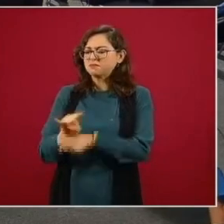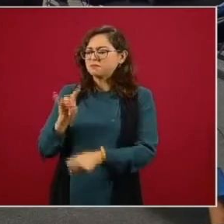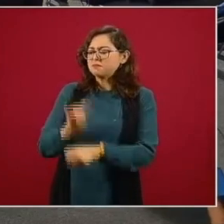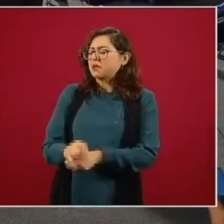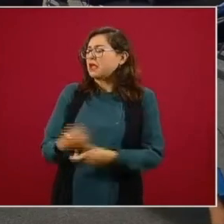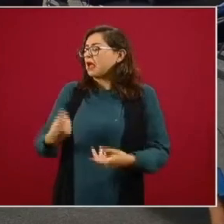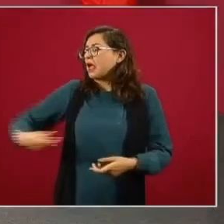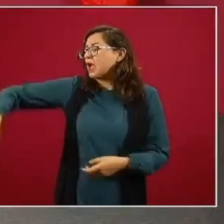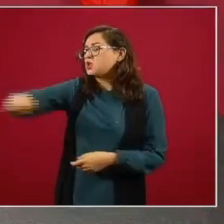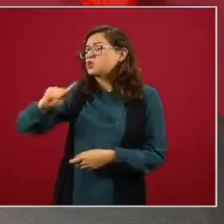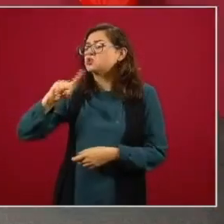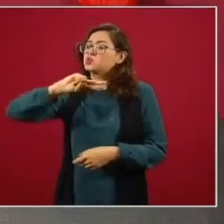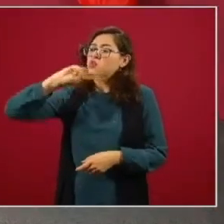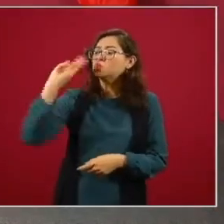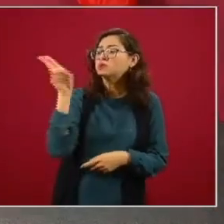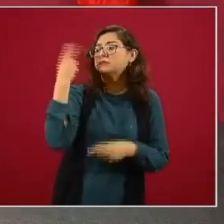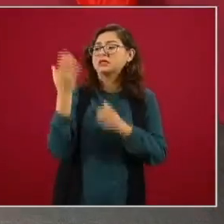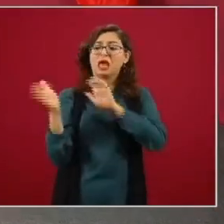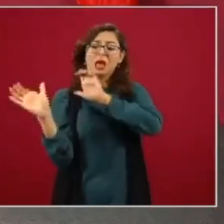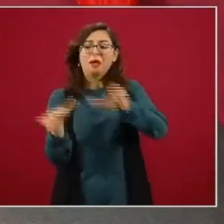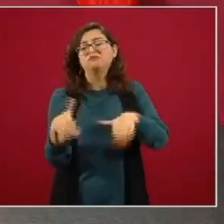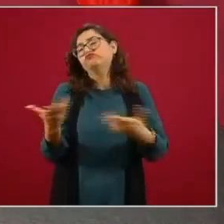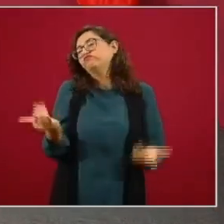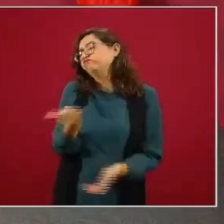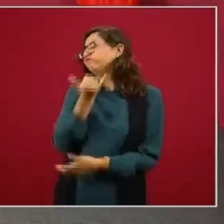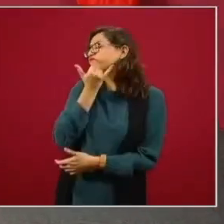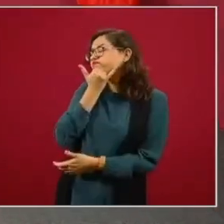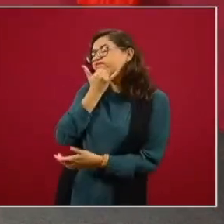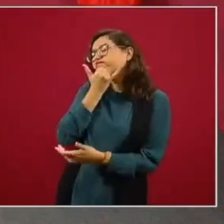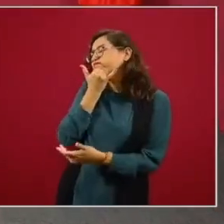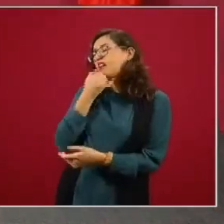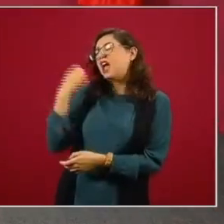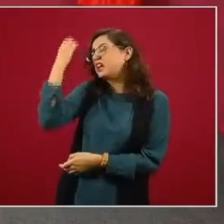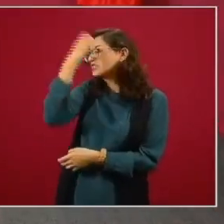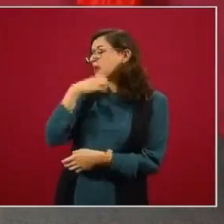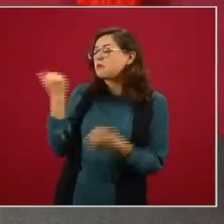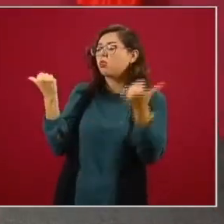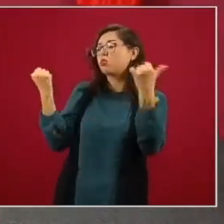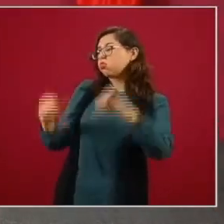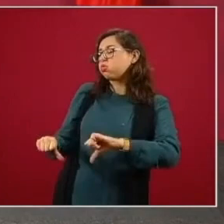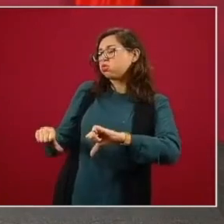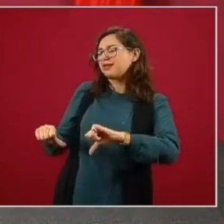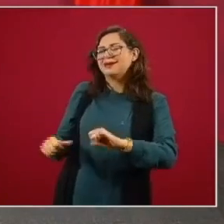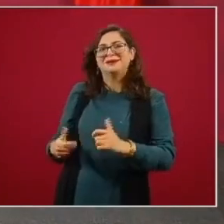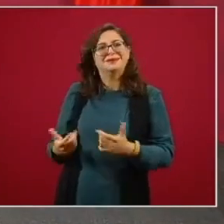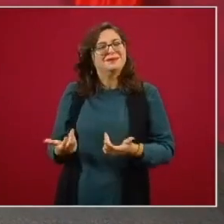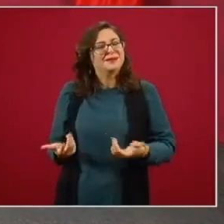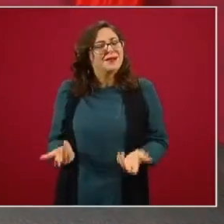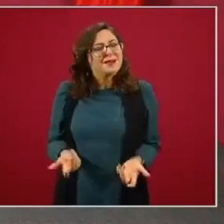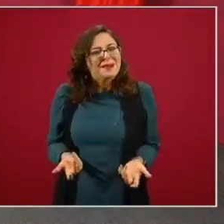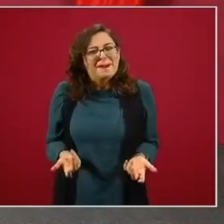a las universidades no pasaban el examen de admisión y eso es una